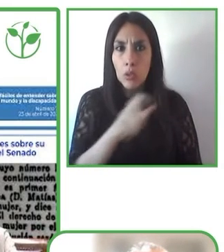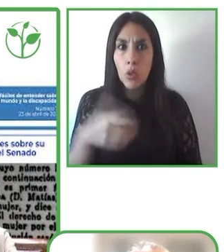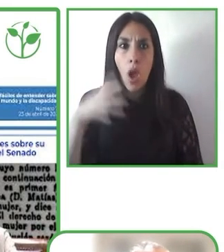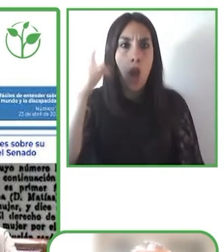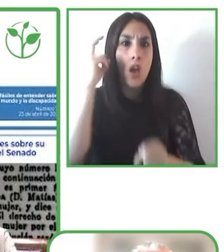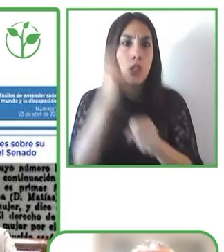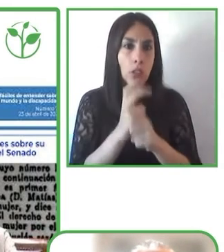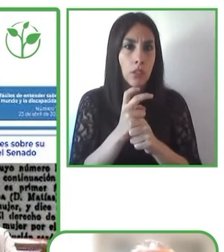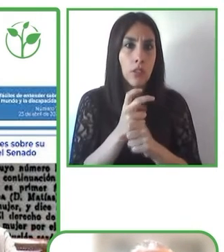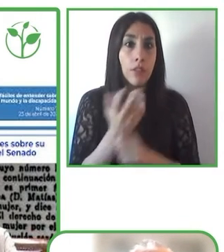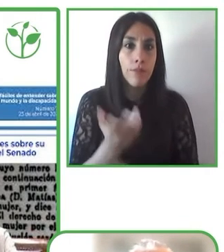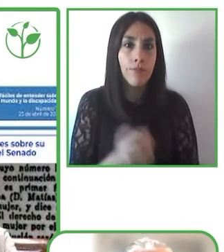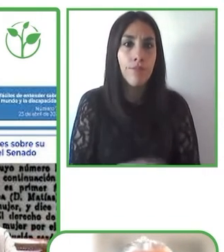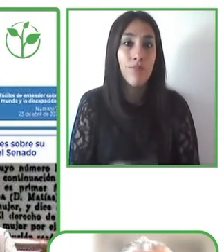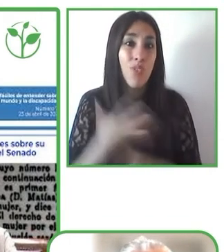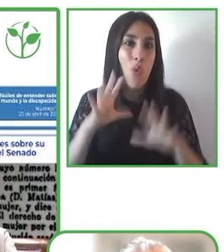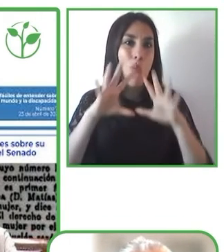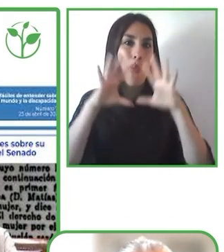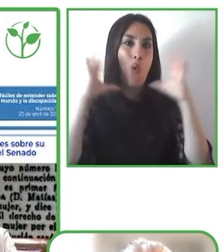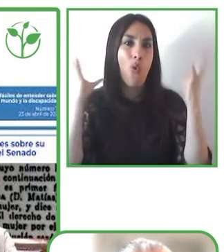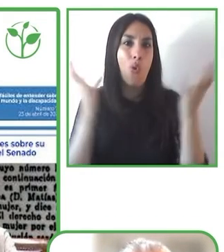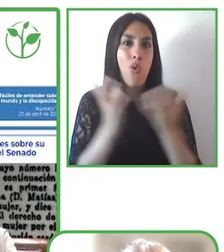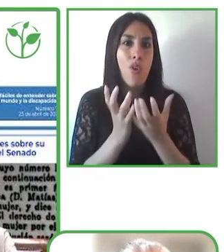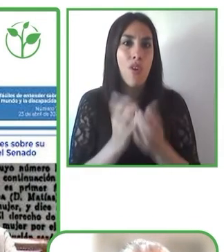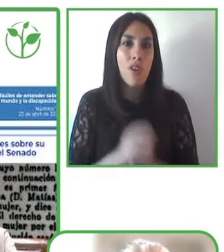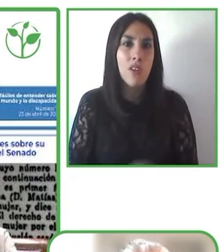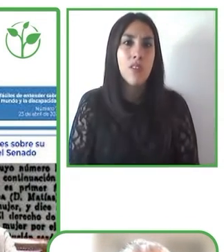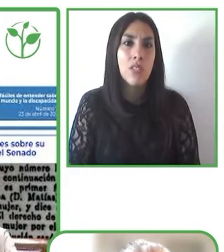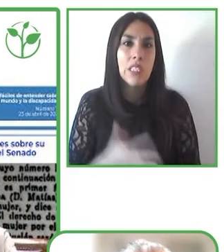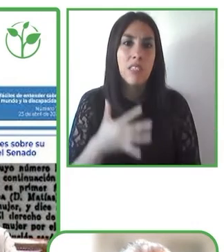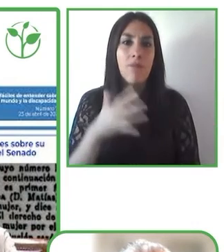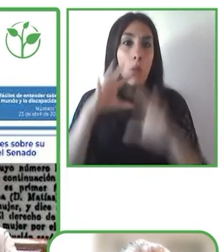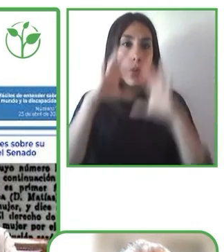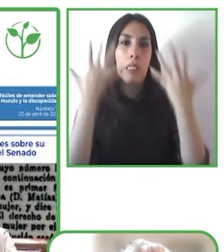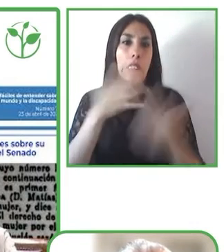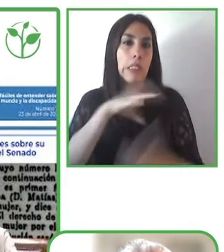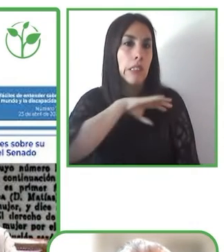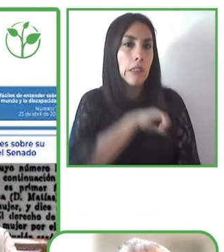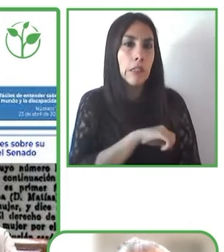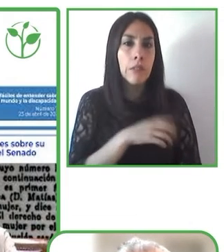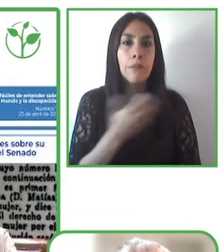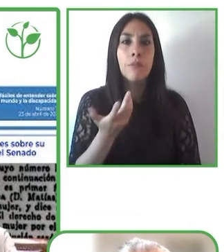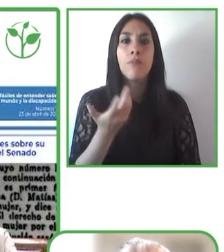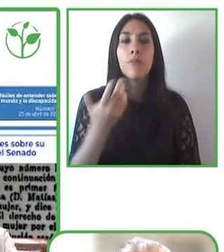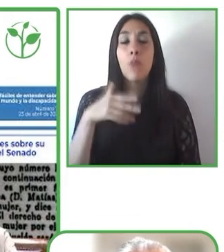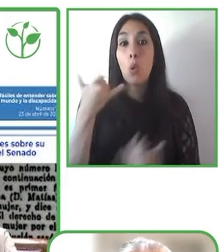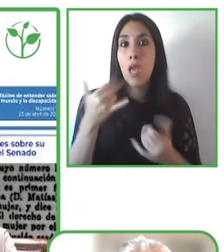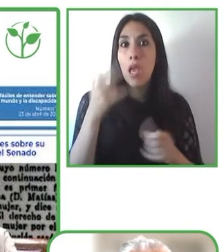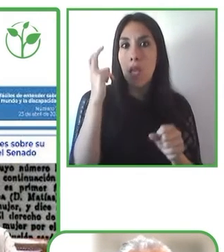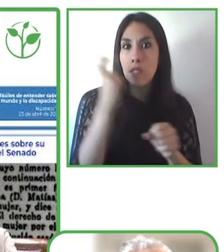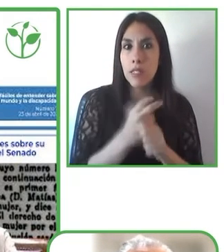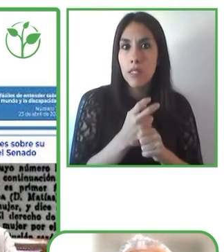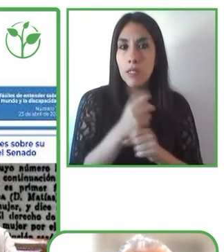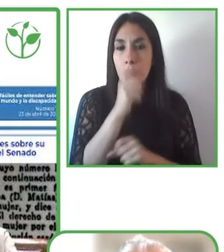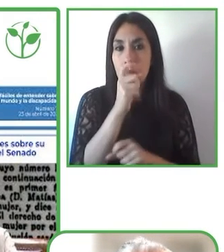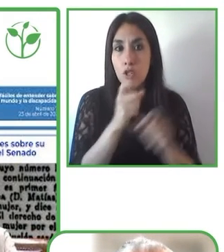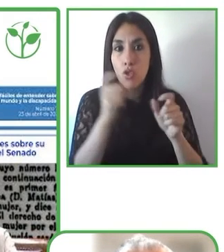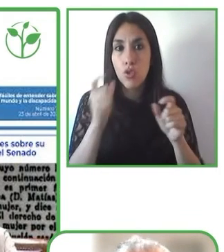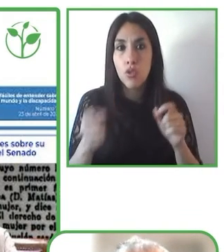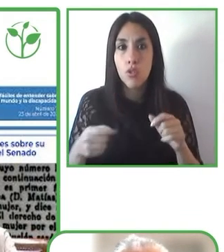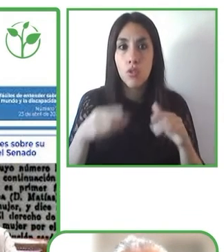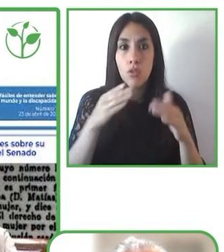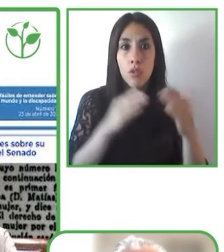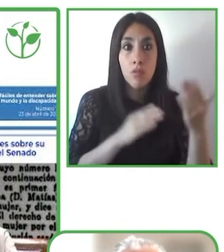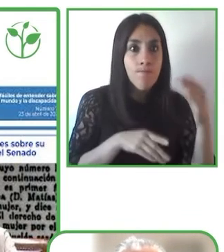se ha llegado a convertir en un planeta difícil para muchos cientos de miles de personas. Desde Planeta Fácil Web que está dirigido